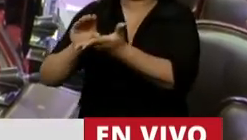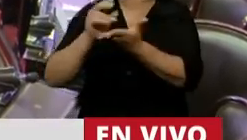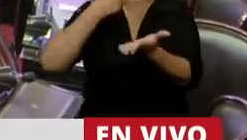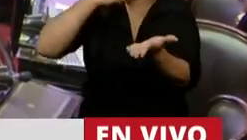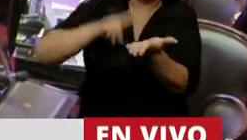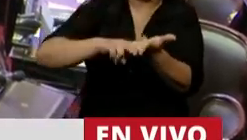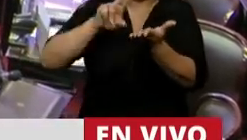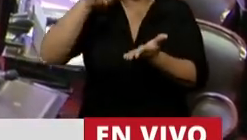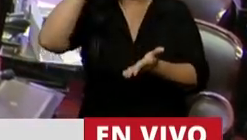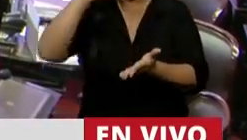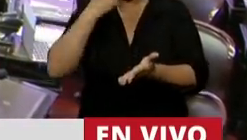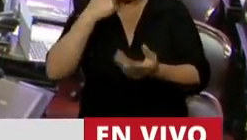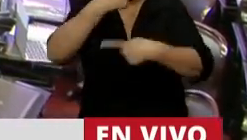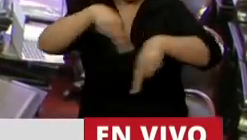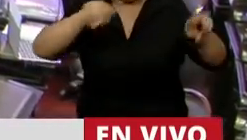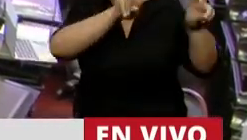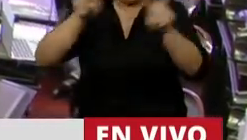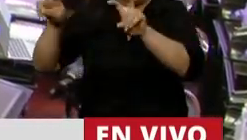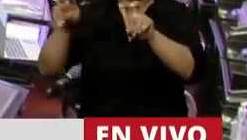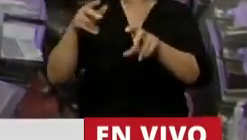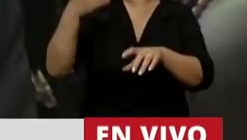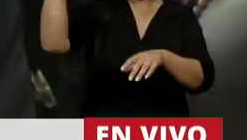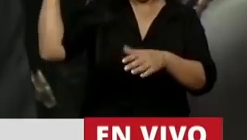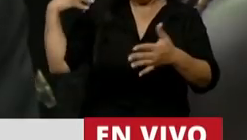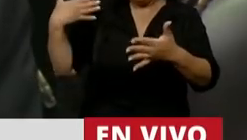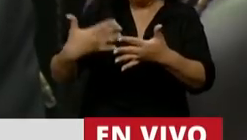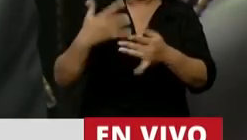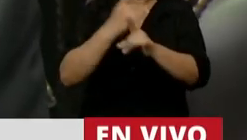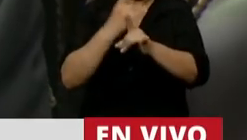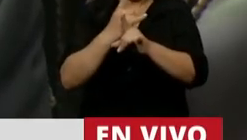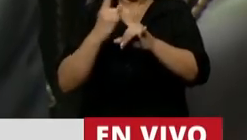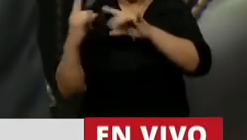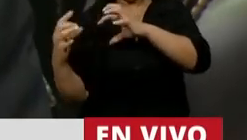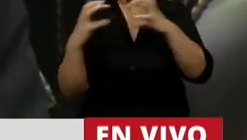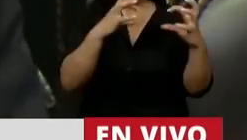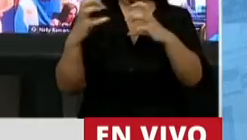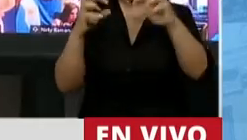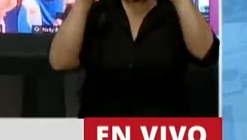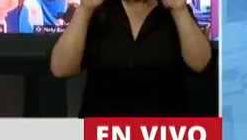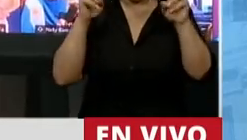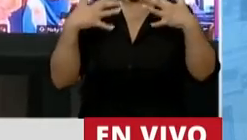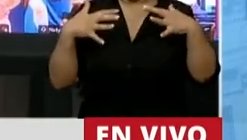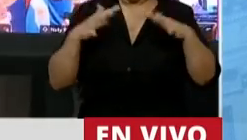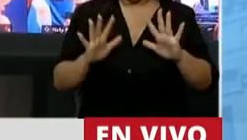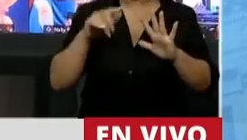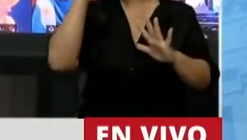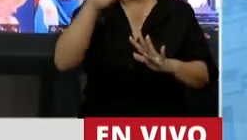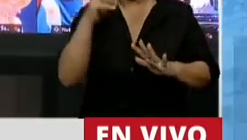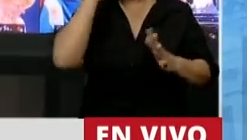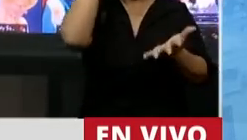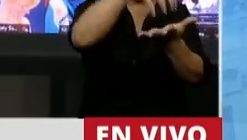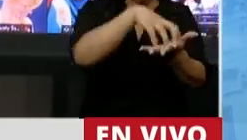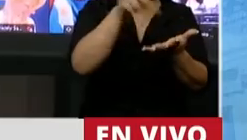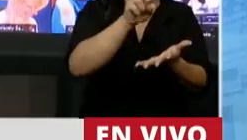lo quiera denominar, obviamente ha vivido las tensiones que esta cuestión siempre plantea, no sólo en el Congreso, sino en la